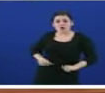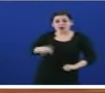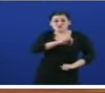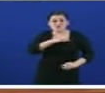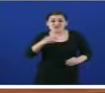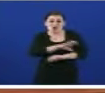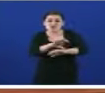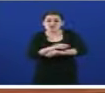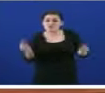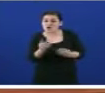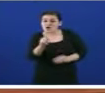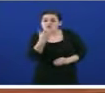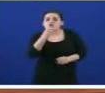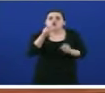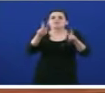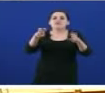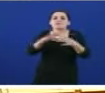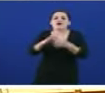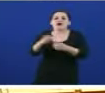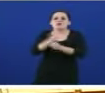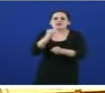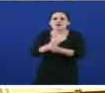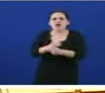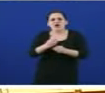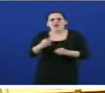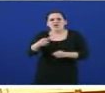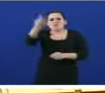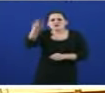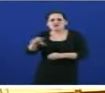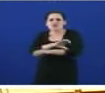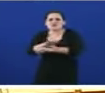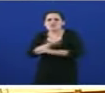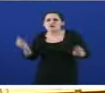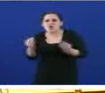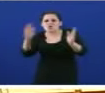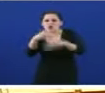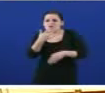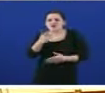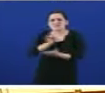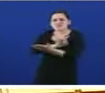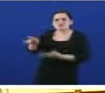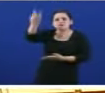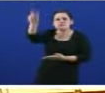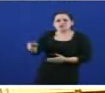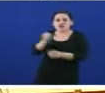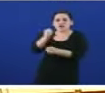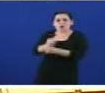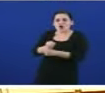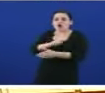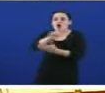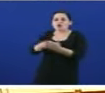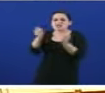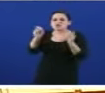traballo que unha directora xeral que despide ilegalmente a unha traballadora a que tiña sen contratos en seguro e que vostede